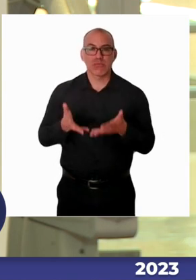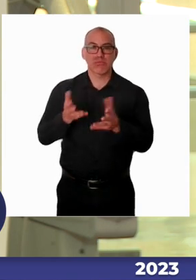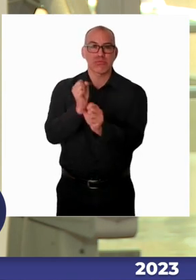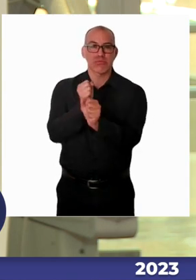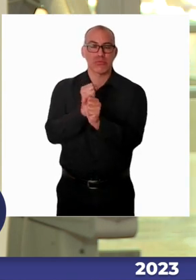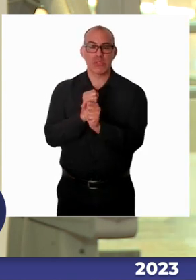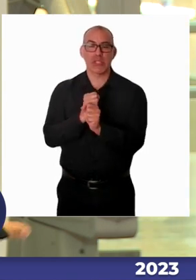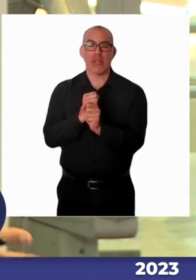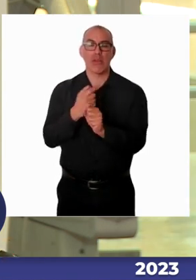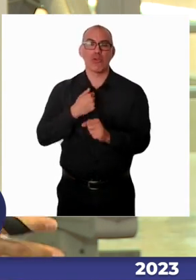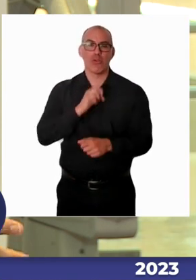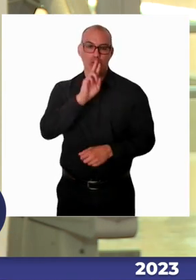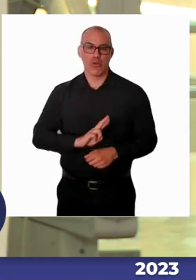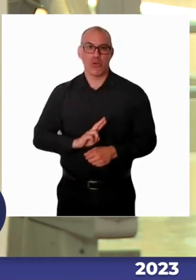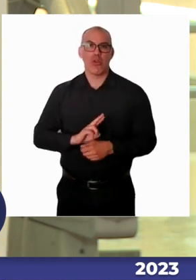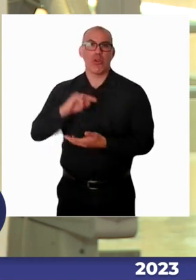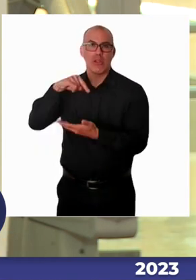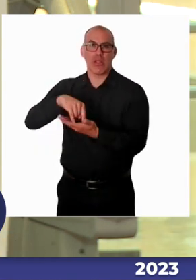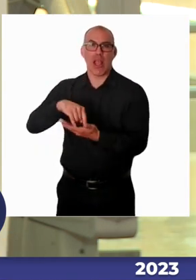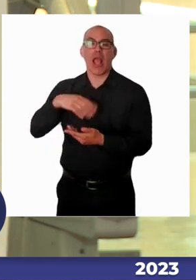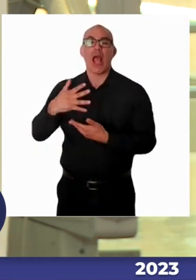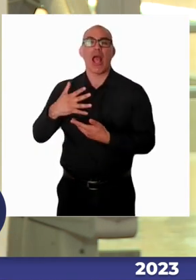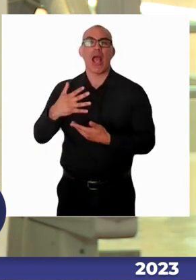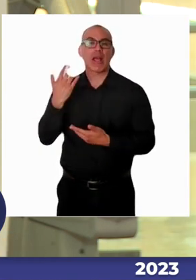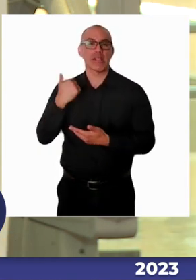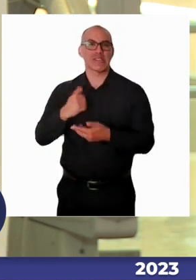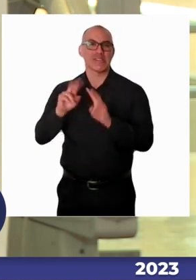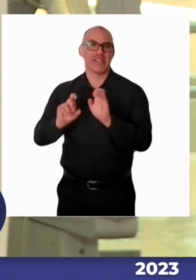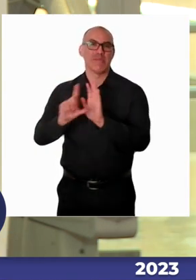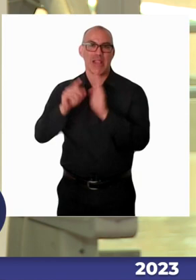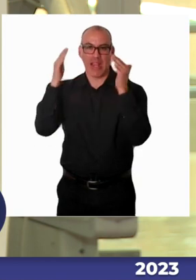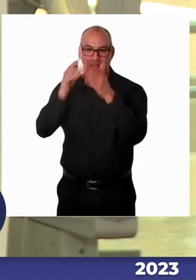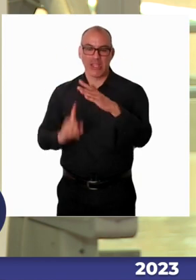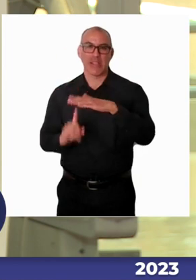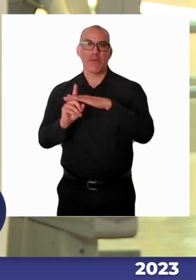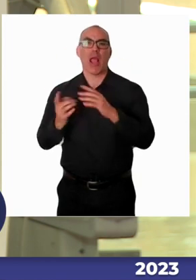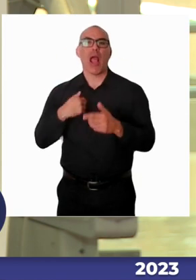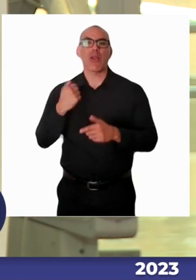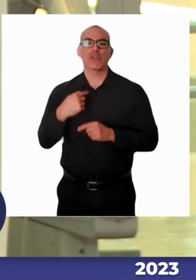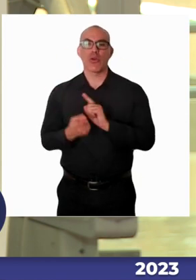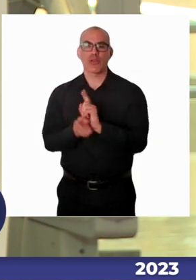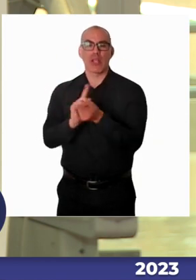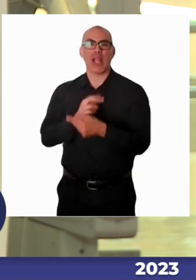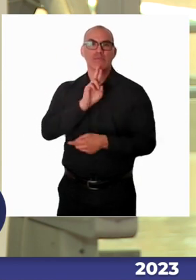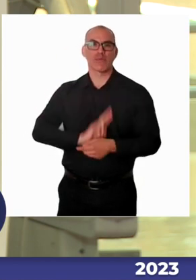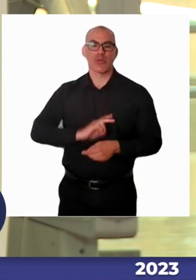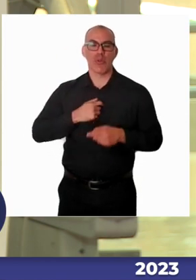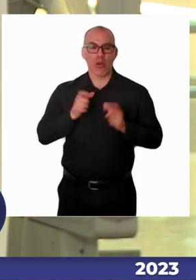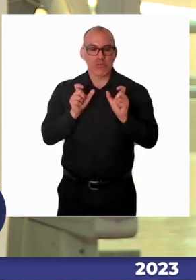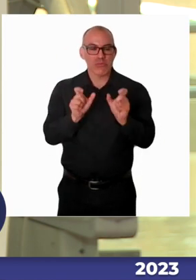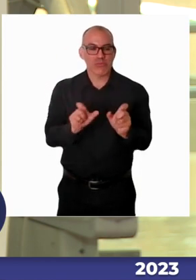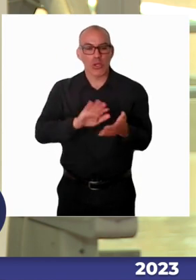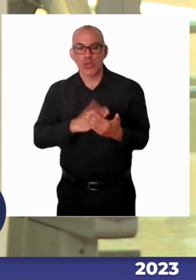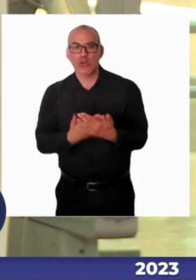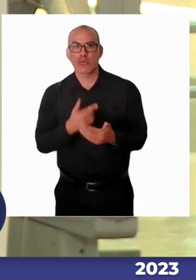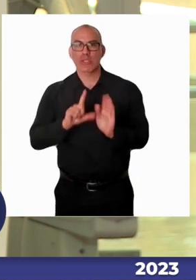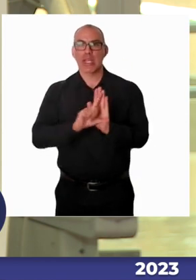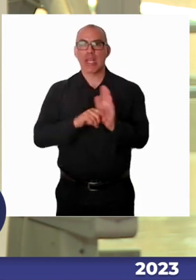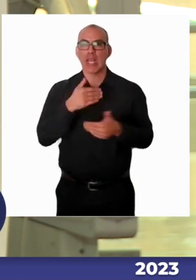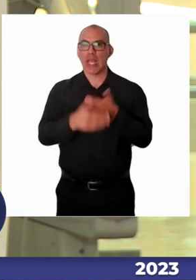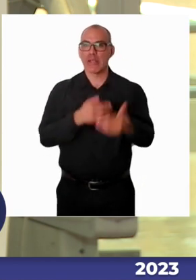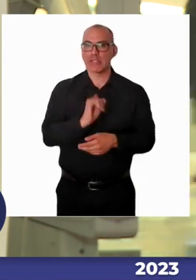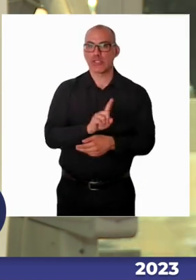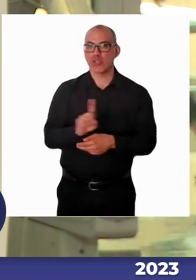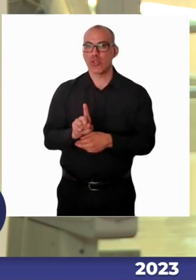económica, en fin, o para aparecer en las redes sociales, pero creo que somos bastante